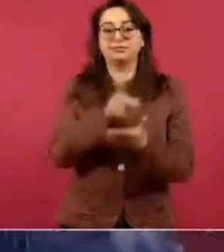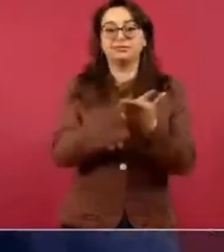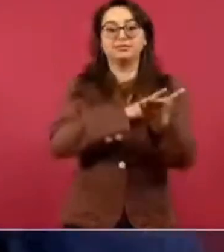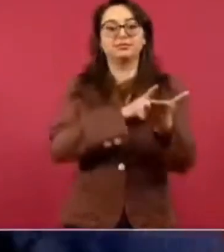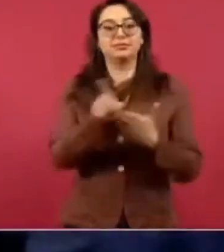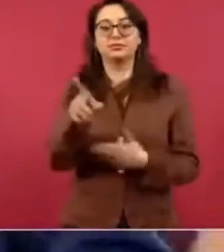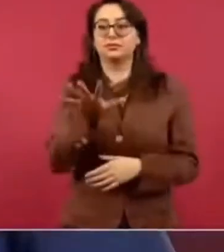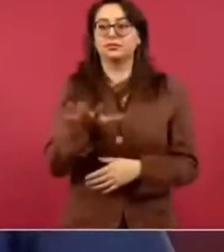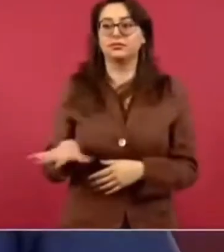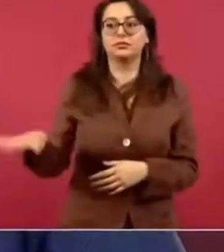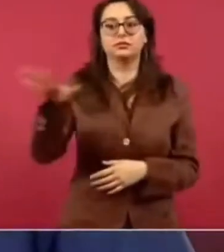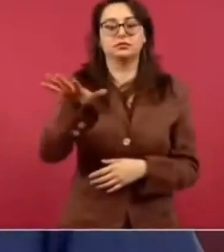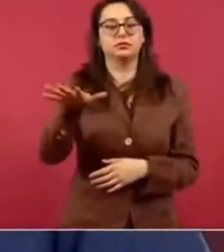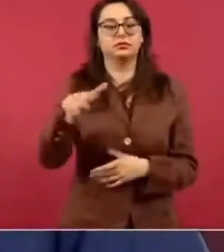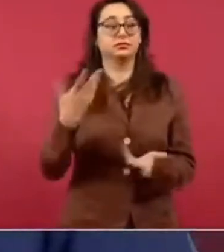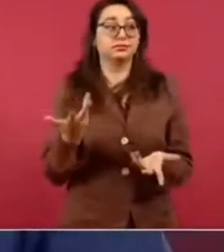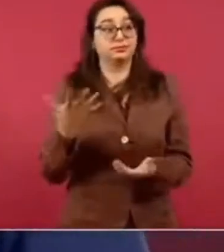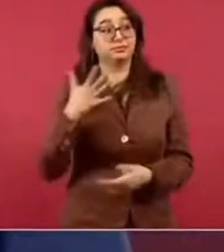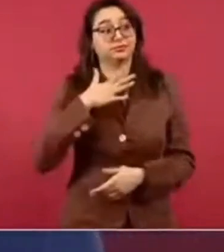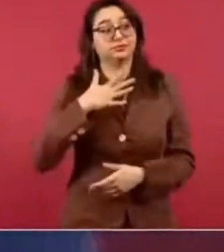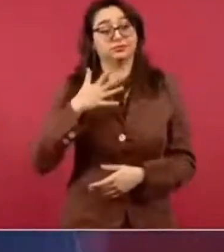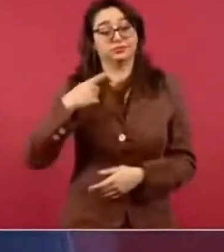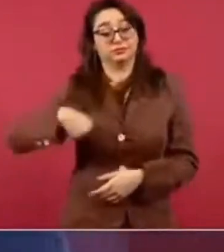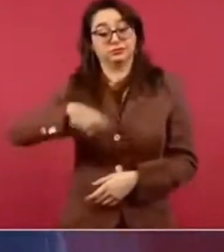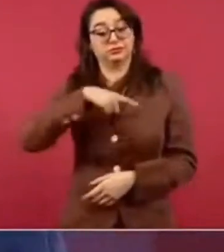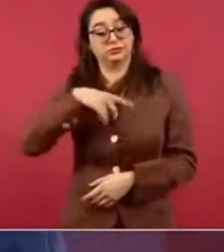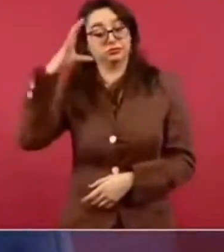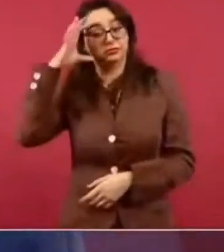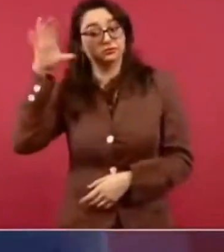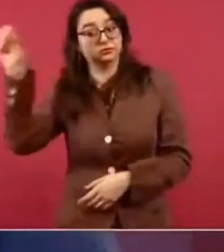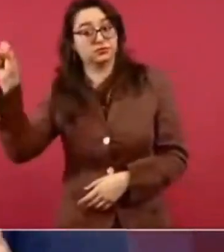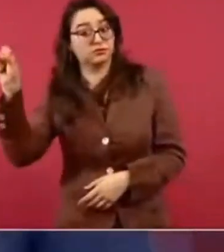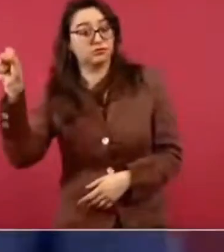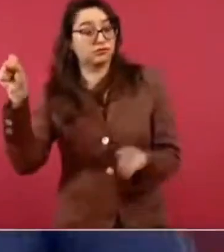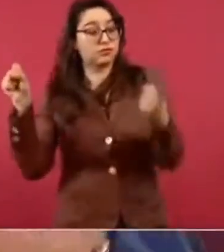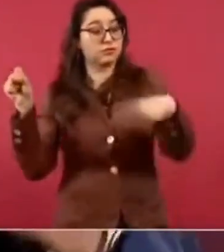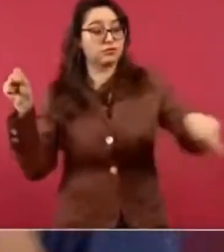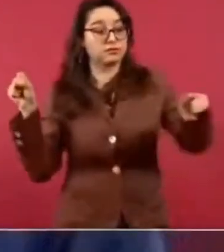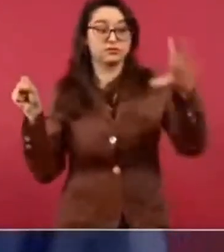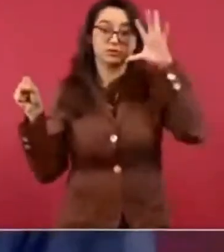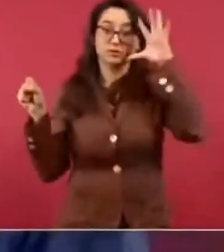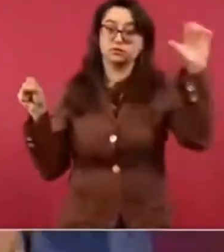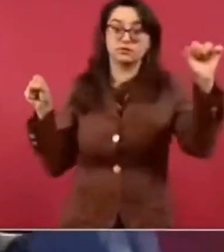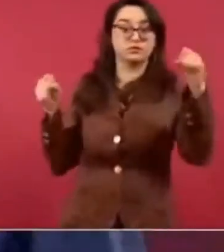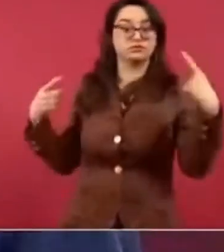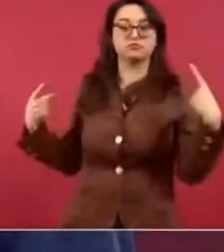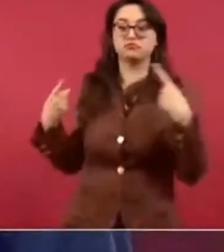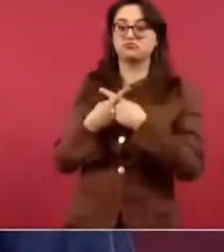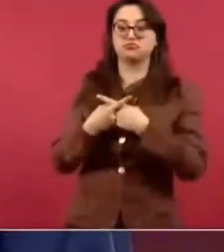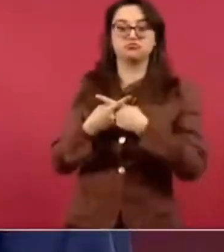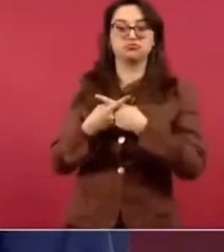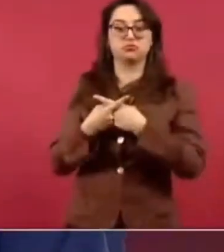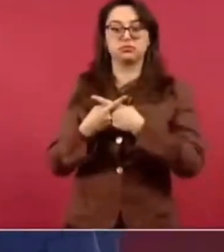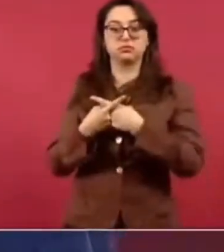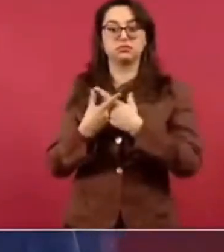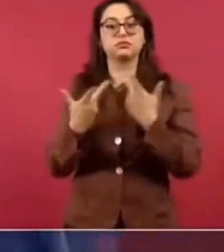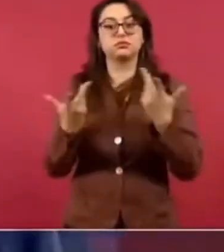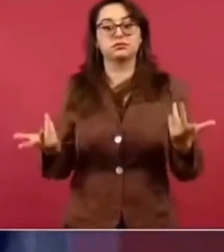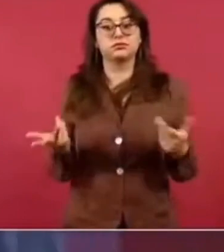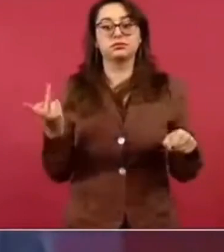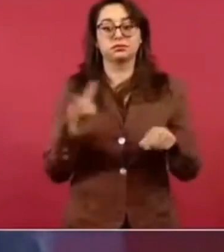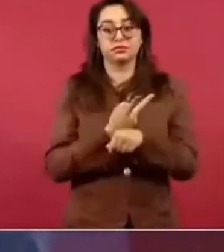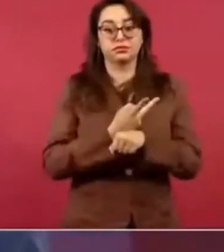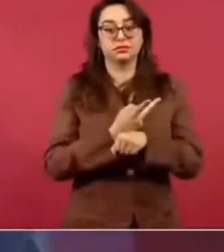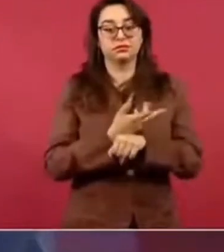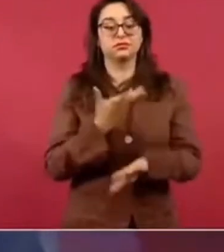Entonces, son concepciones distintas porque ellos apostaron desde que se implantó